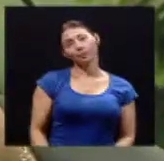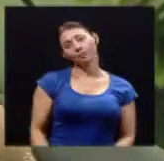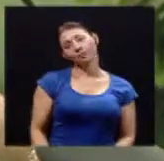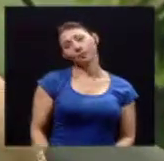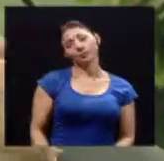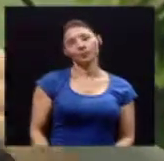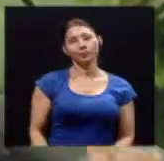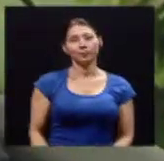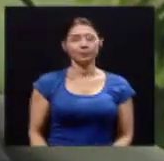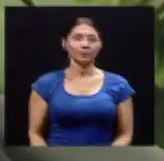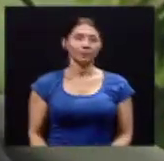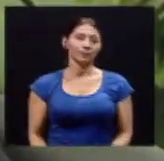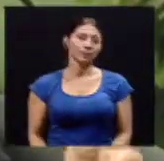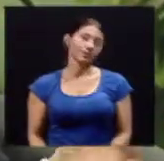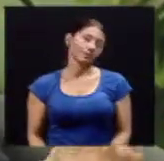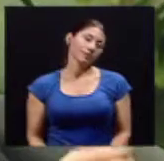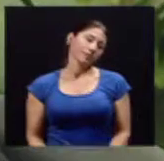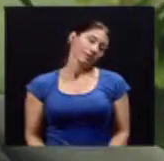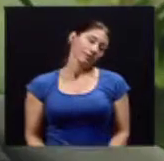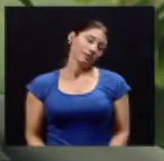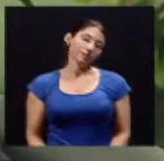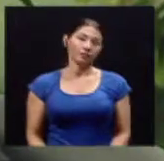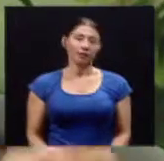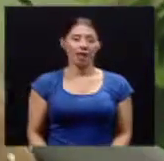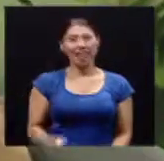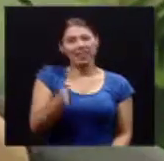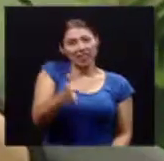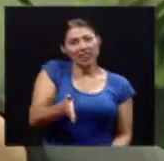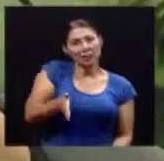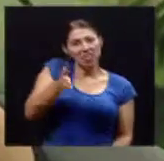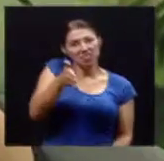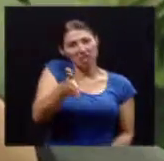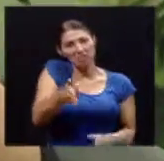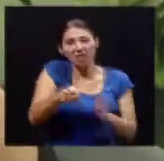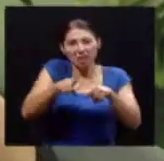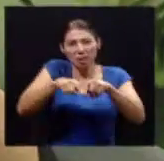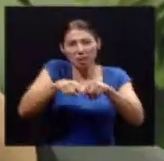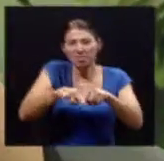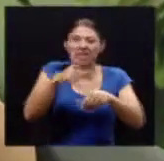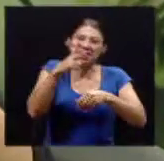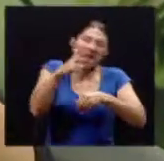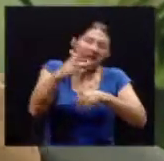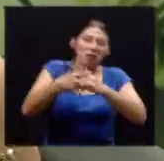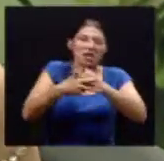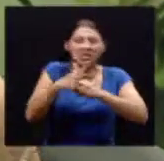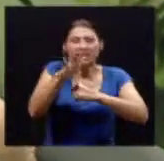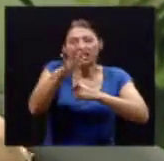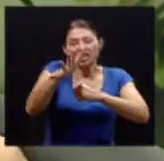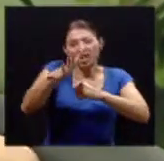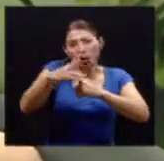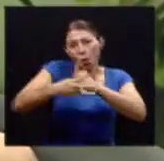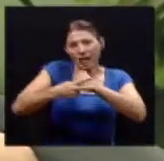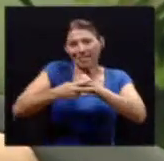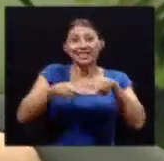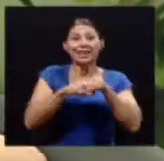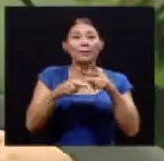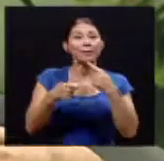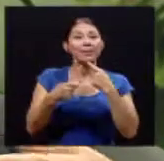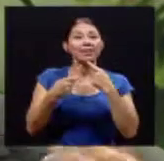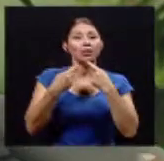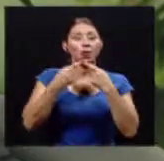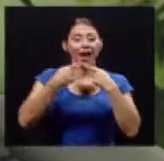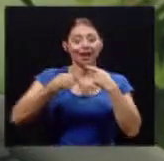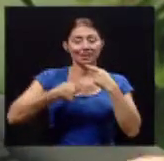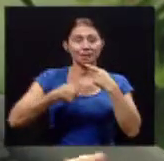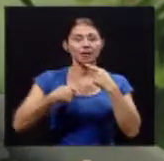par de veces tres, cinco veces de acuerdo al tiempo que tengas llevar el mentón hacia el pecho unos segundos